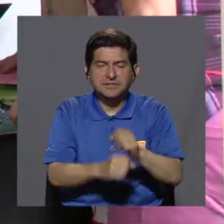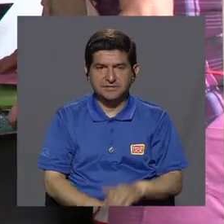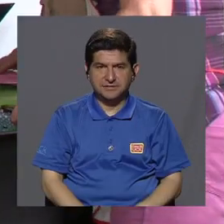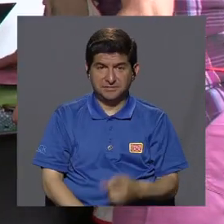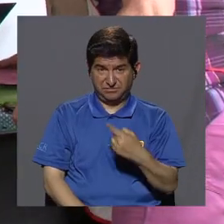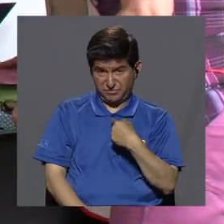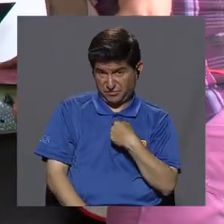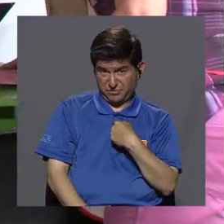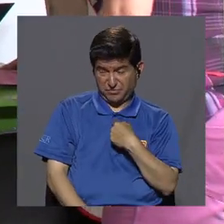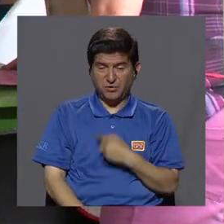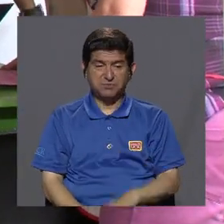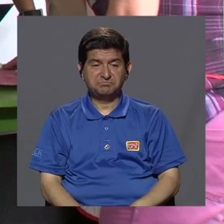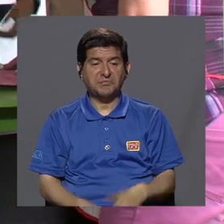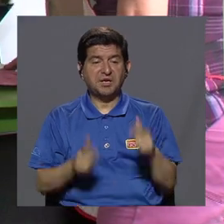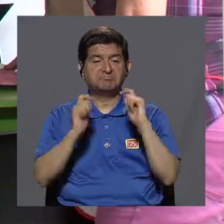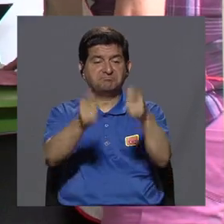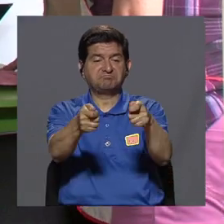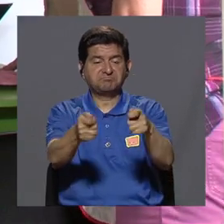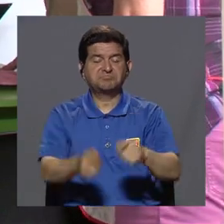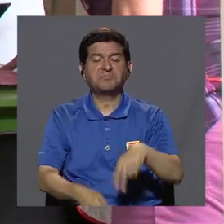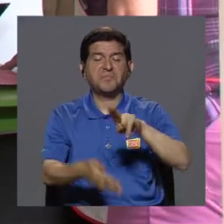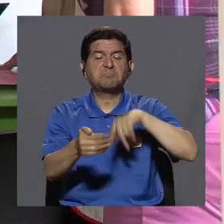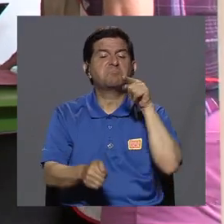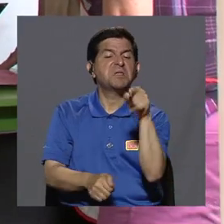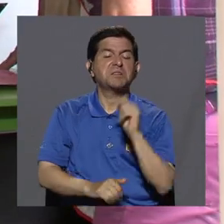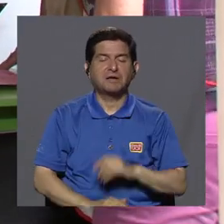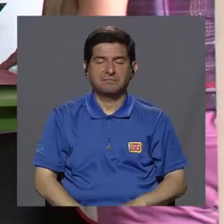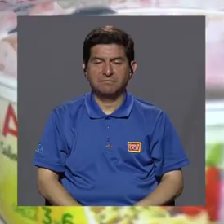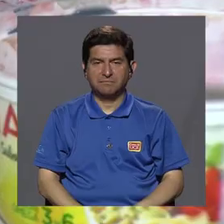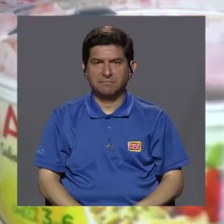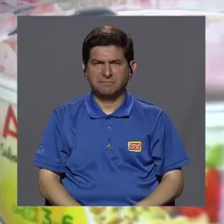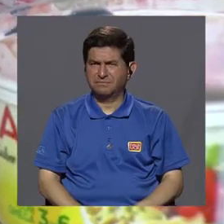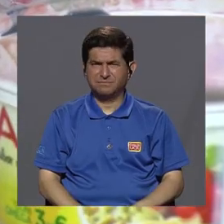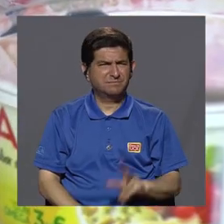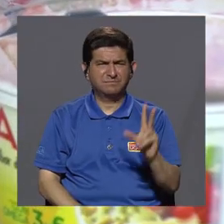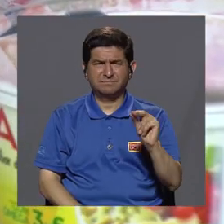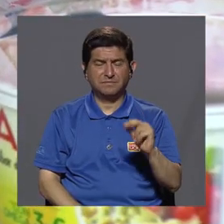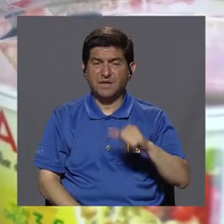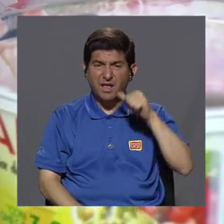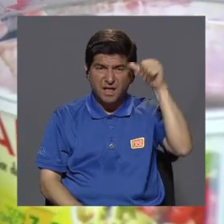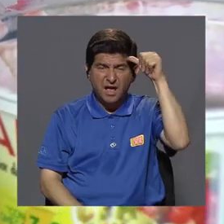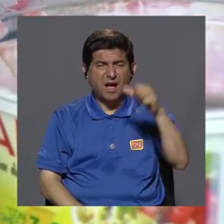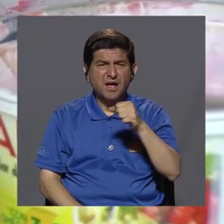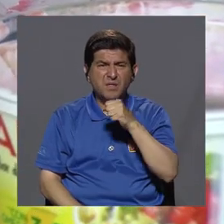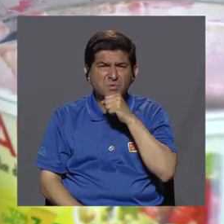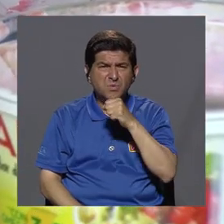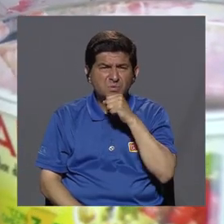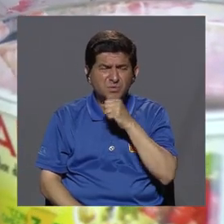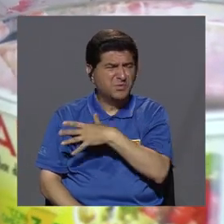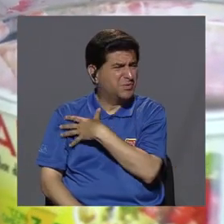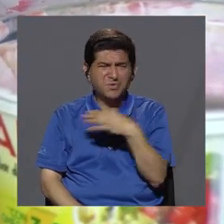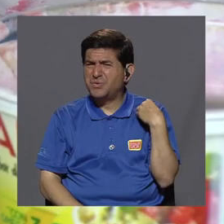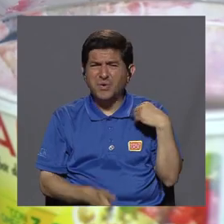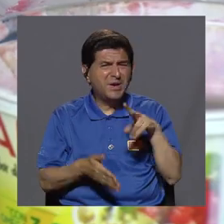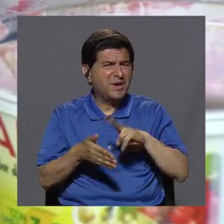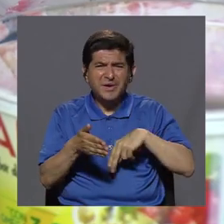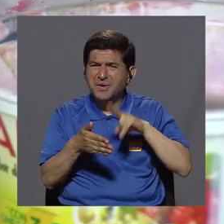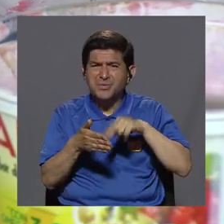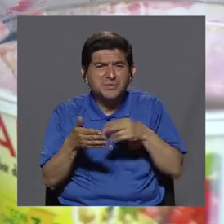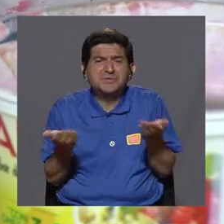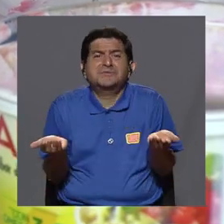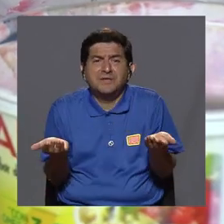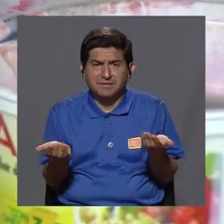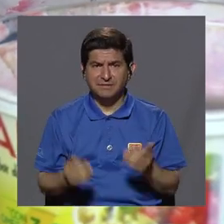es, tome, pinte, ¿verdad? Entonces lo que hacemos es, si el adulto mayor, por ejemplo, no le gusta pintar,